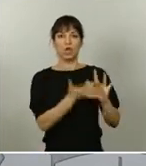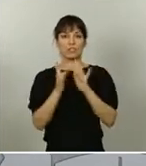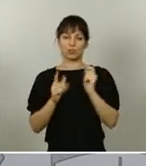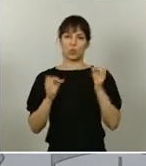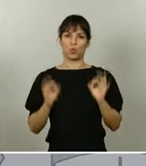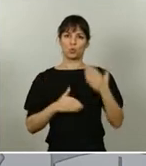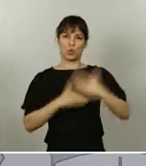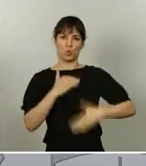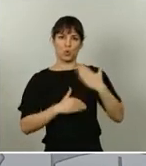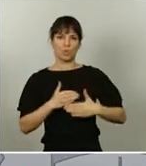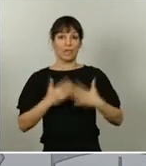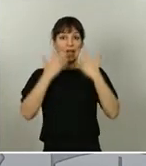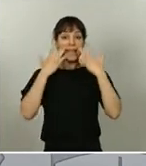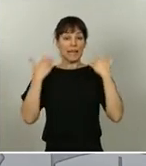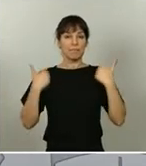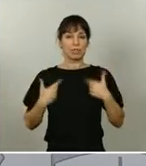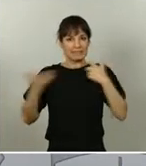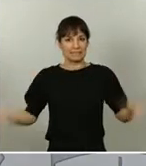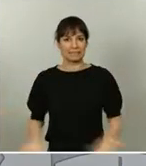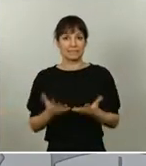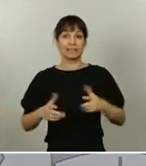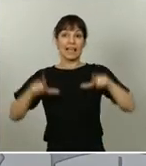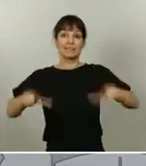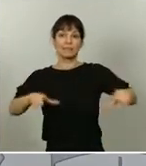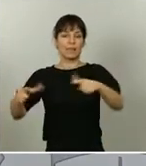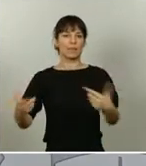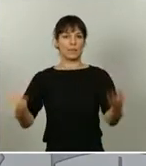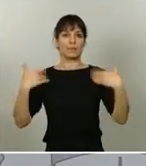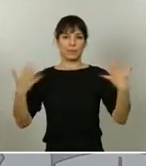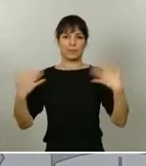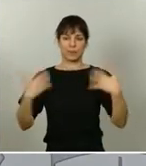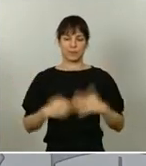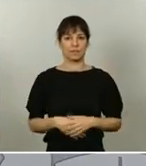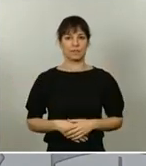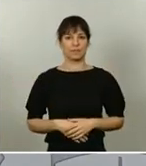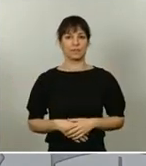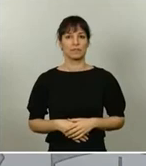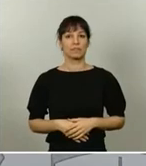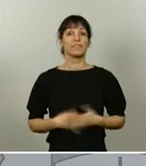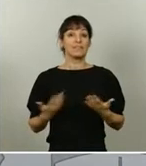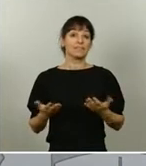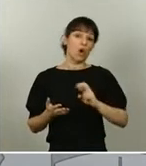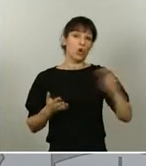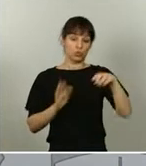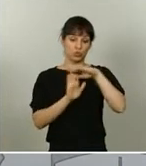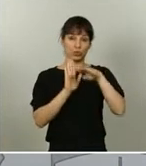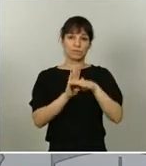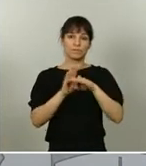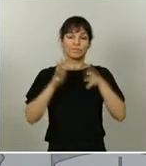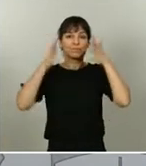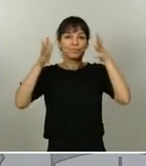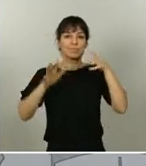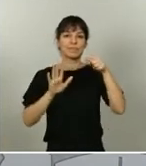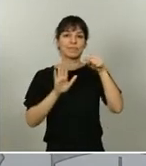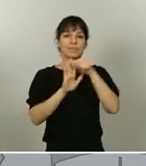y ventilando los espacios. Y, a la vez, se recomiendan medidas para gestionar los casos de contagio